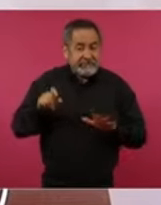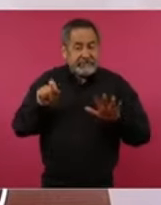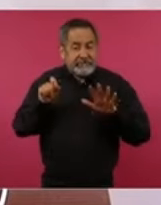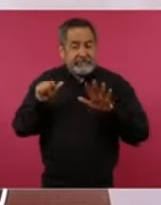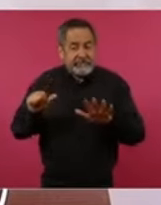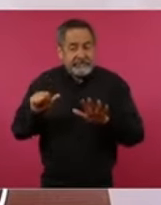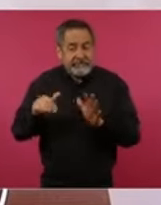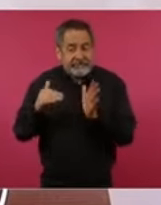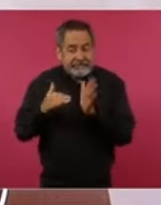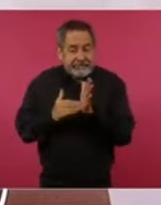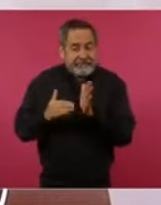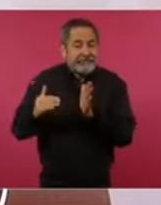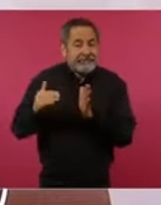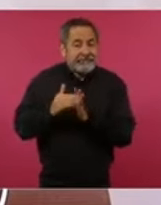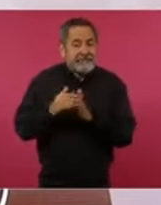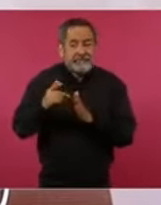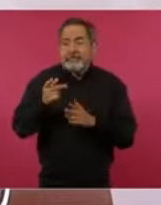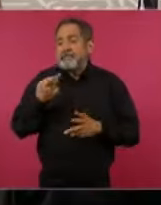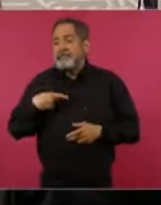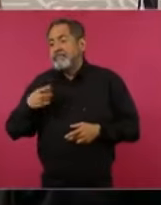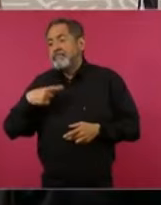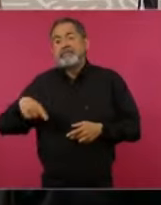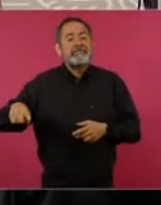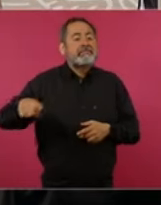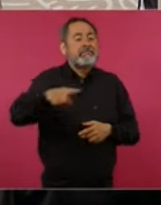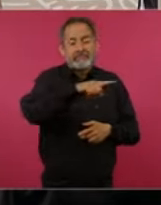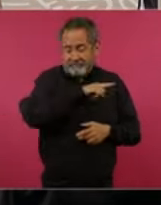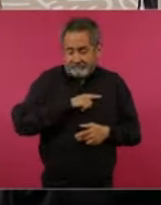millones de beneficiarios